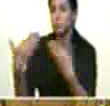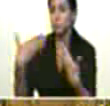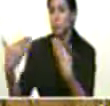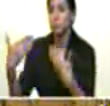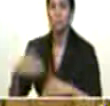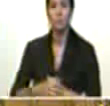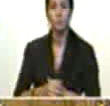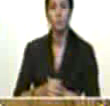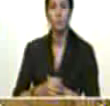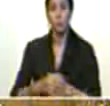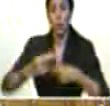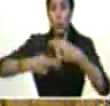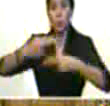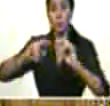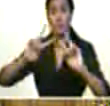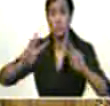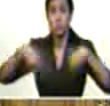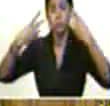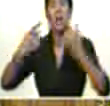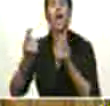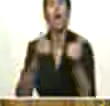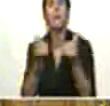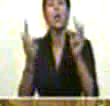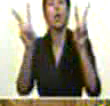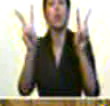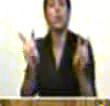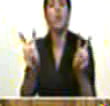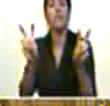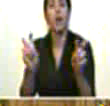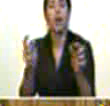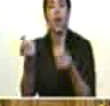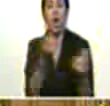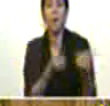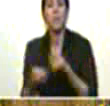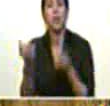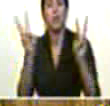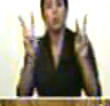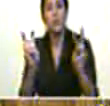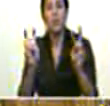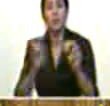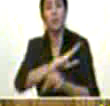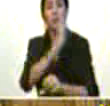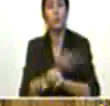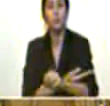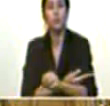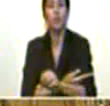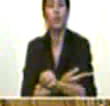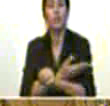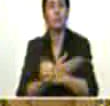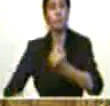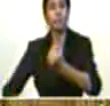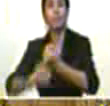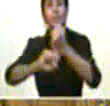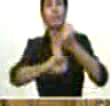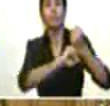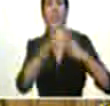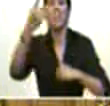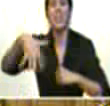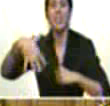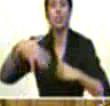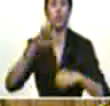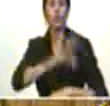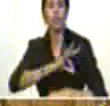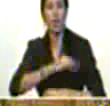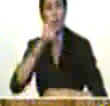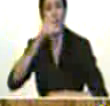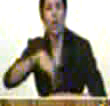diálogo para la construcción de una nueva economía un diálogo para el fortalecimiento de los derechos sociales un